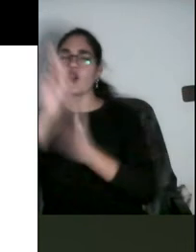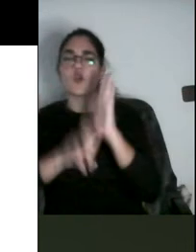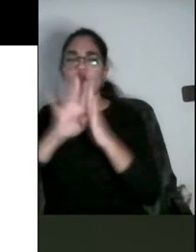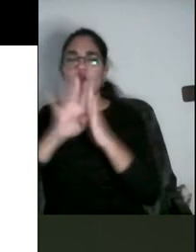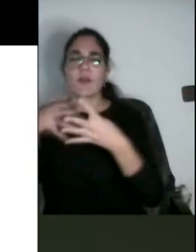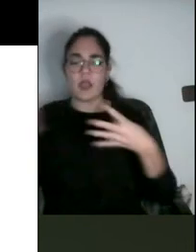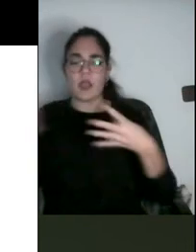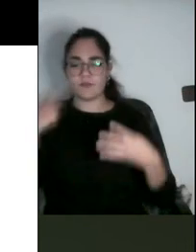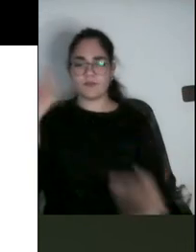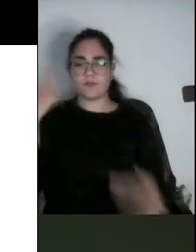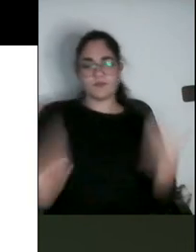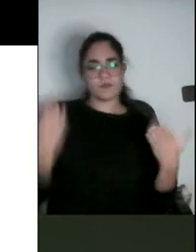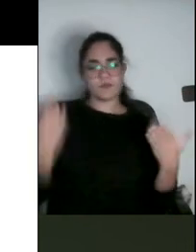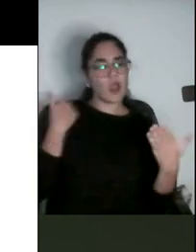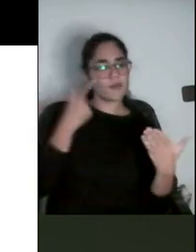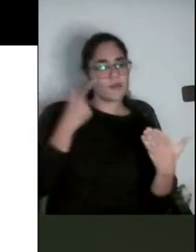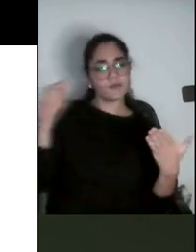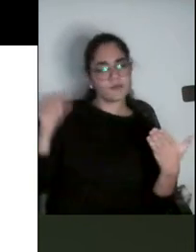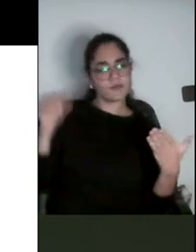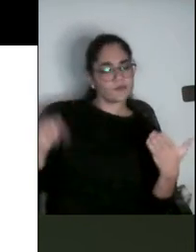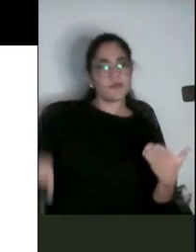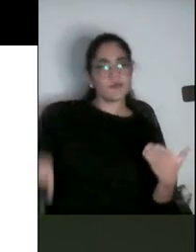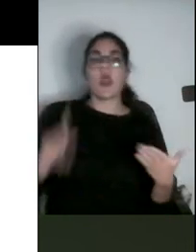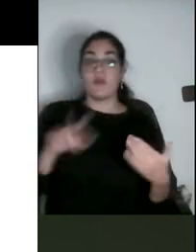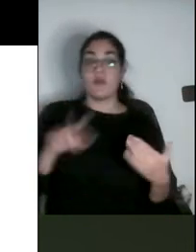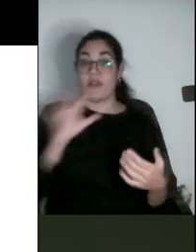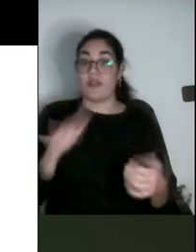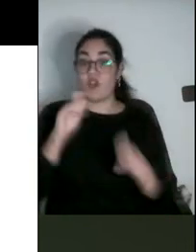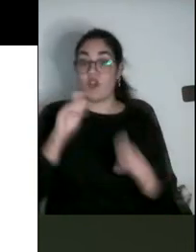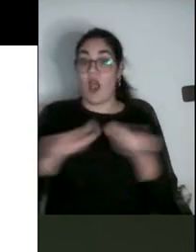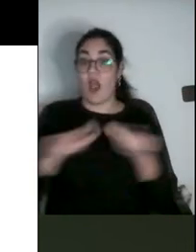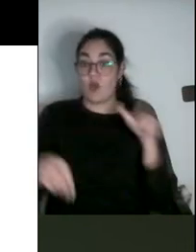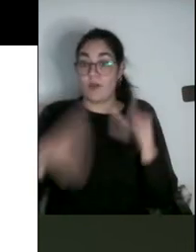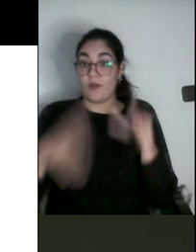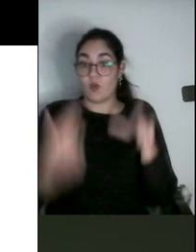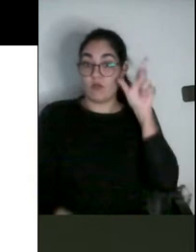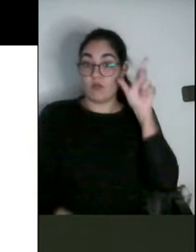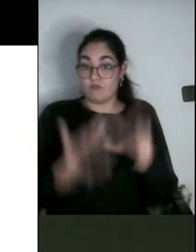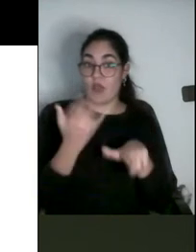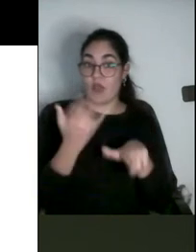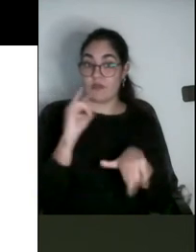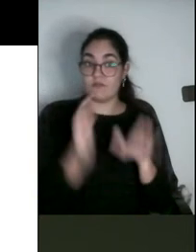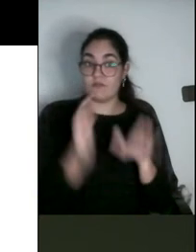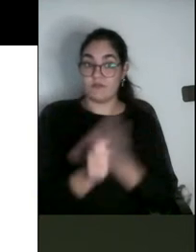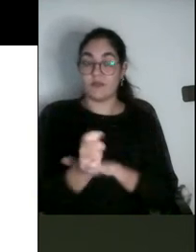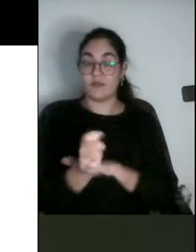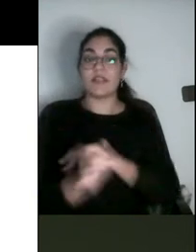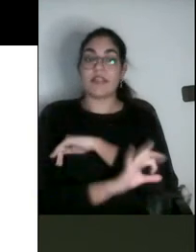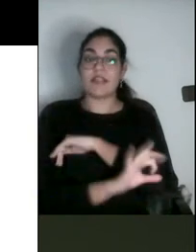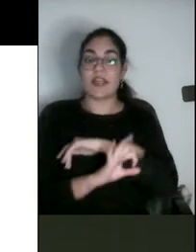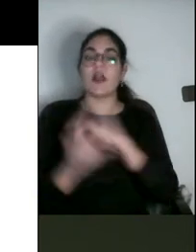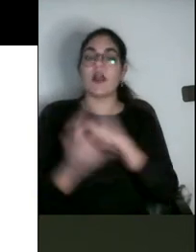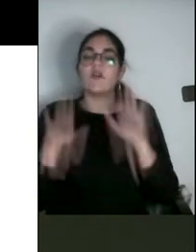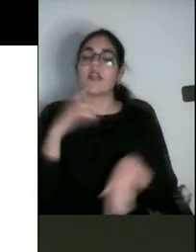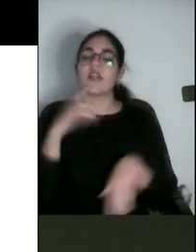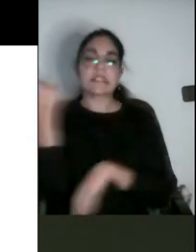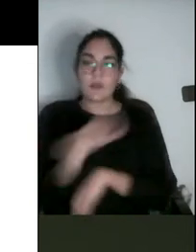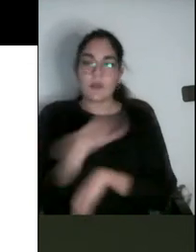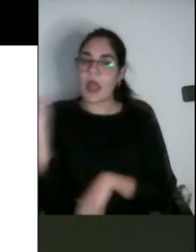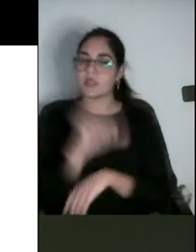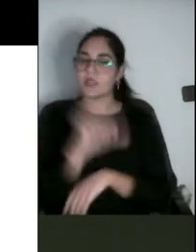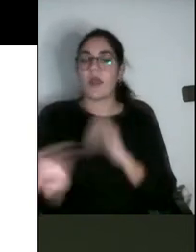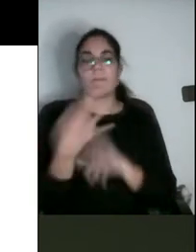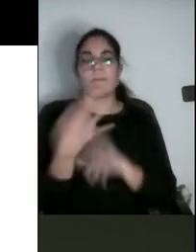y se habilitó una tarea en el aula virtual. En el transcurso de la semana se fueron recibiendo los trabajos,